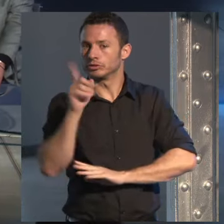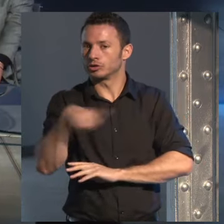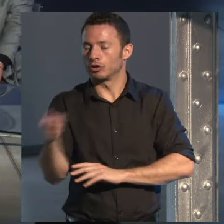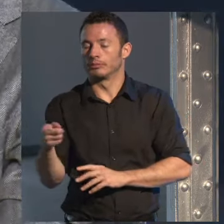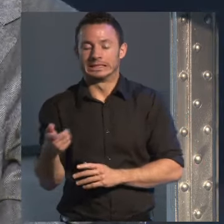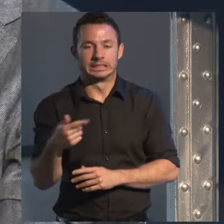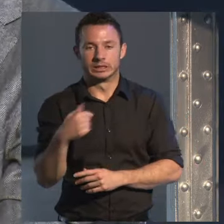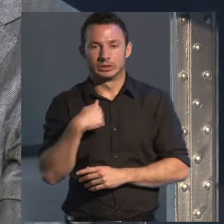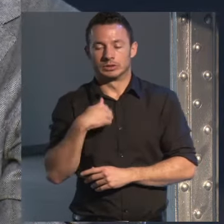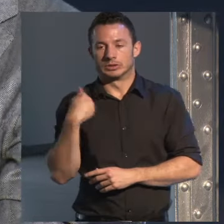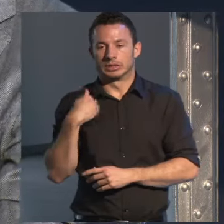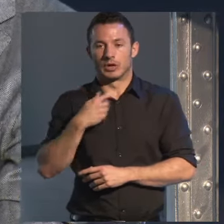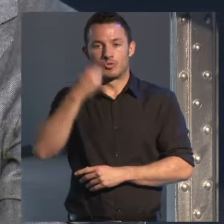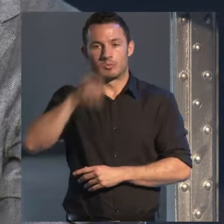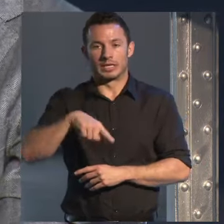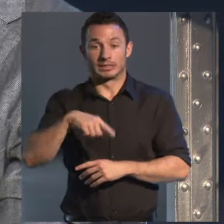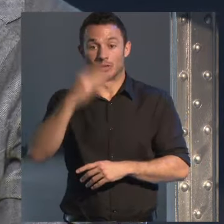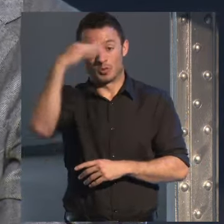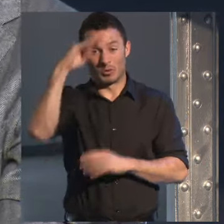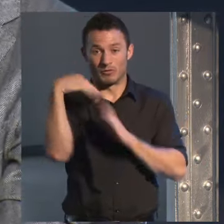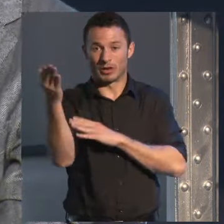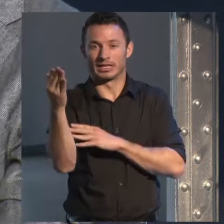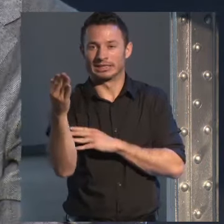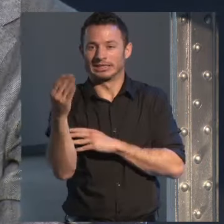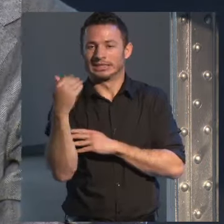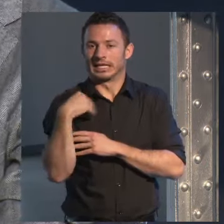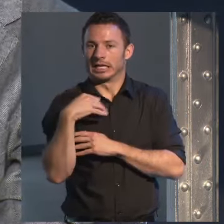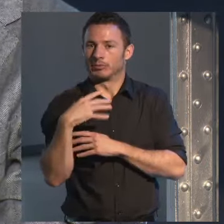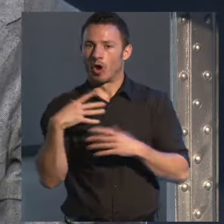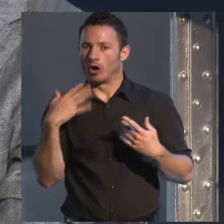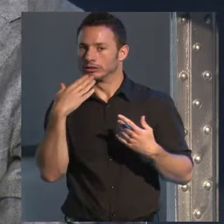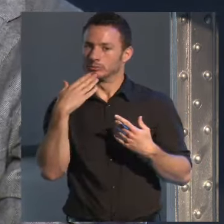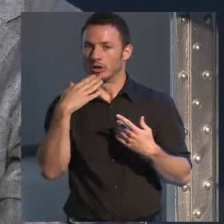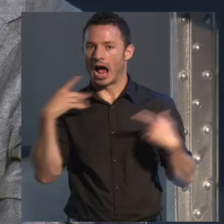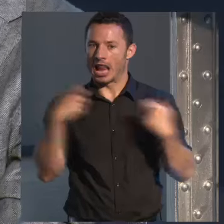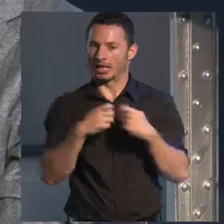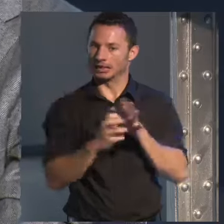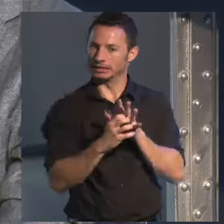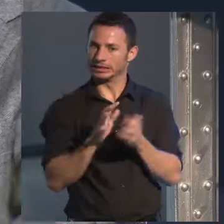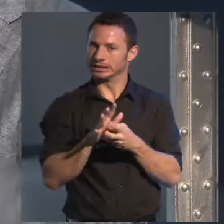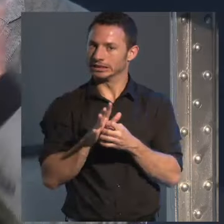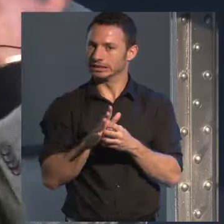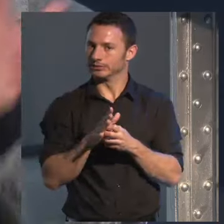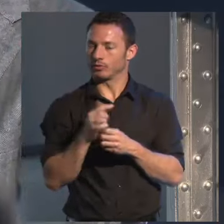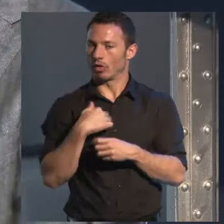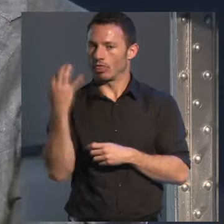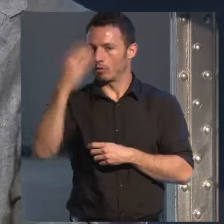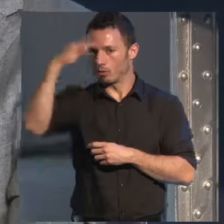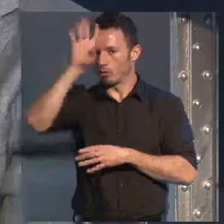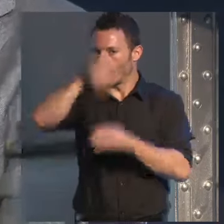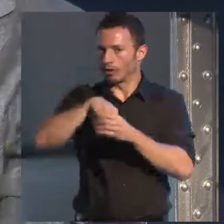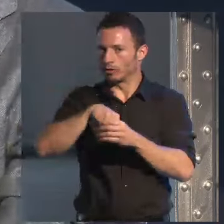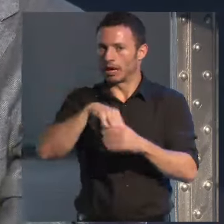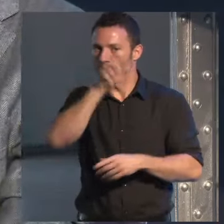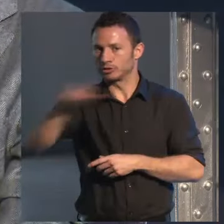ya me pican las manos y los pies esto tengo que estar allí comunicarme con la gente oírlos hablar